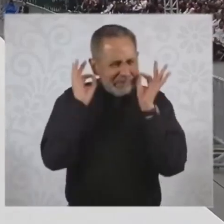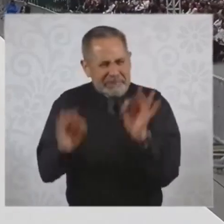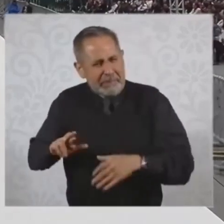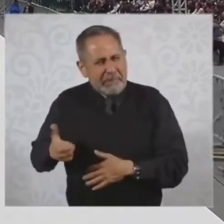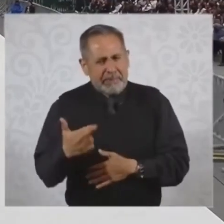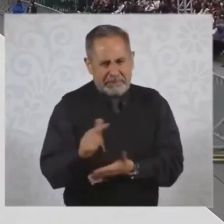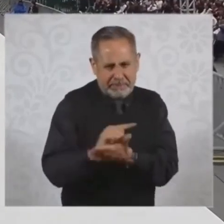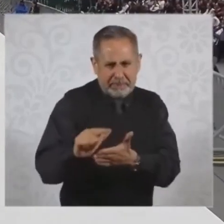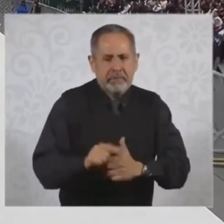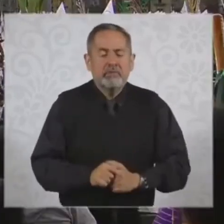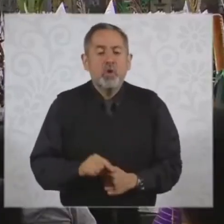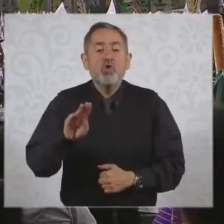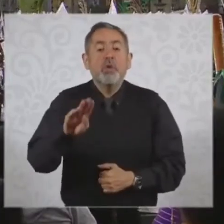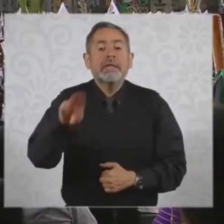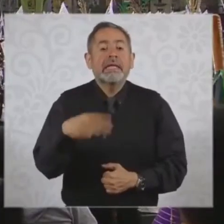93.